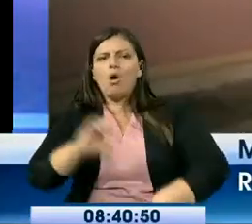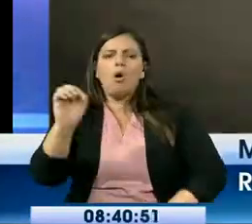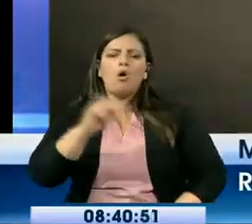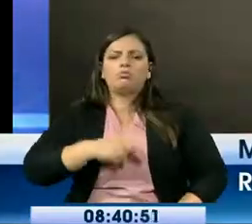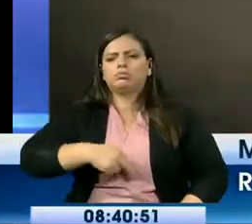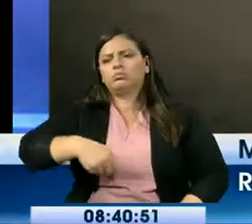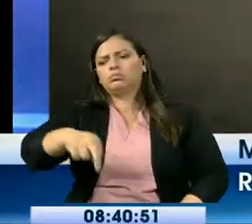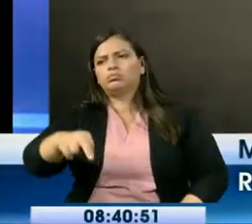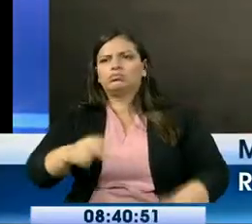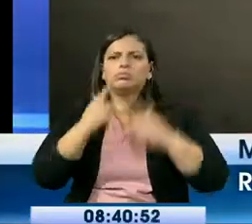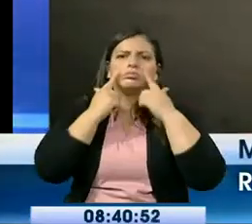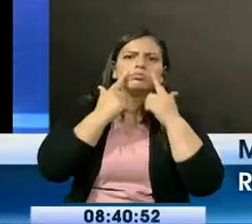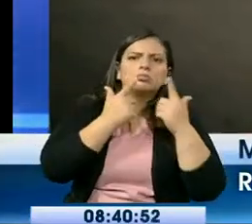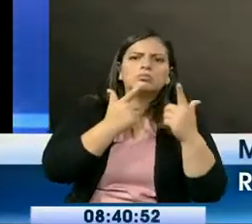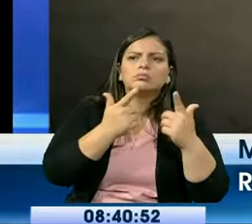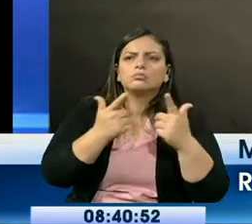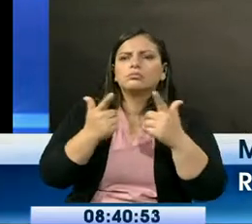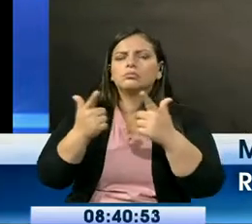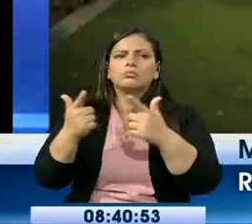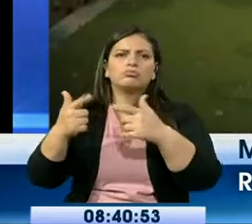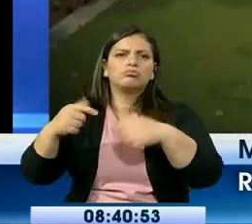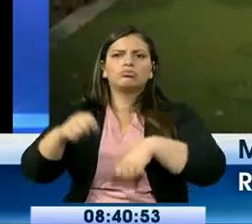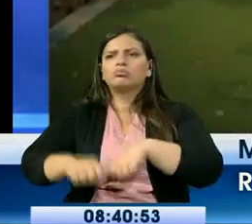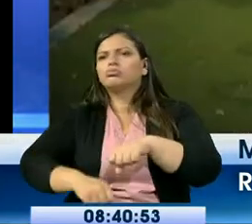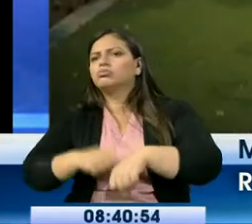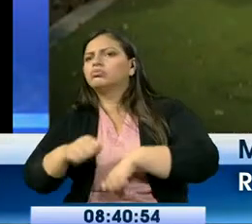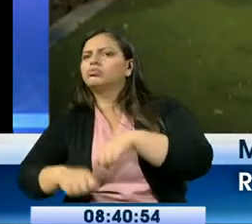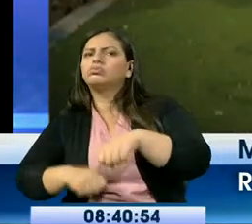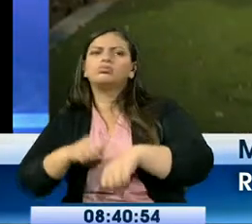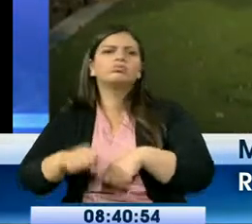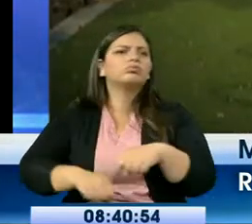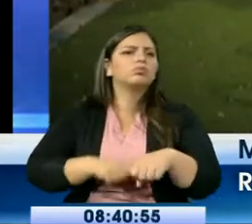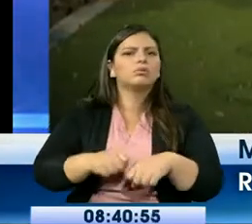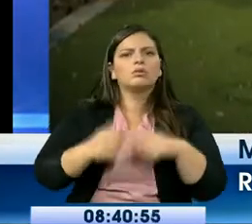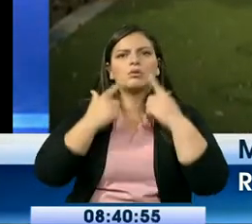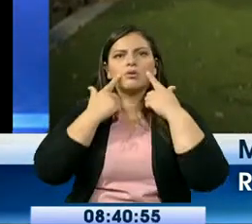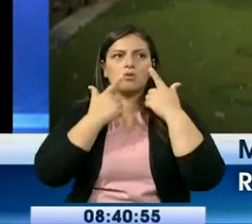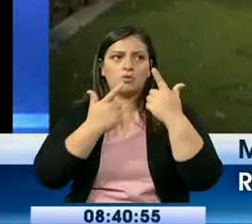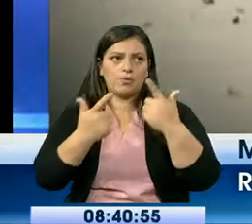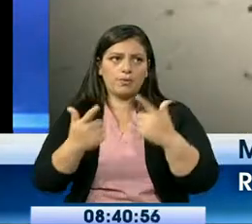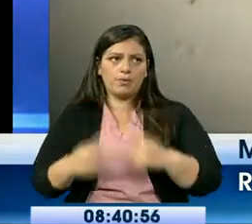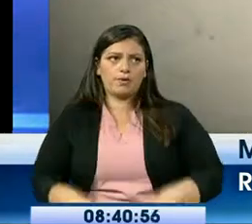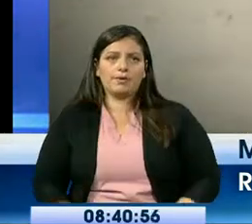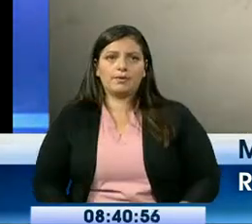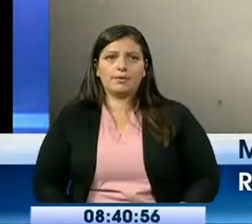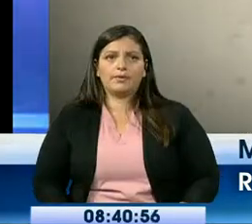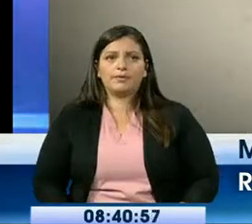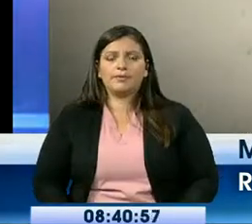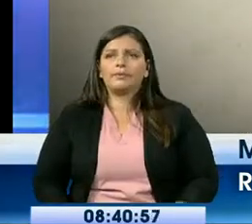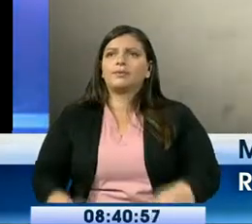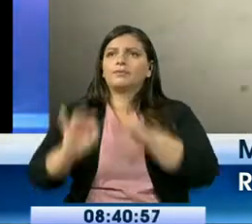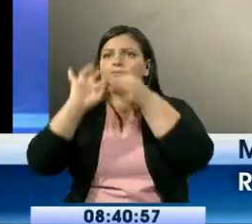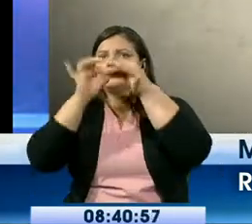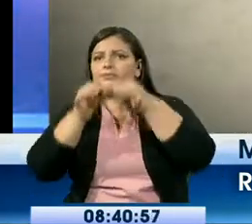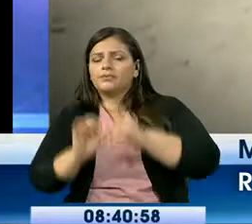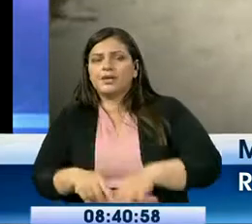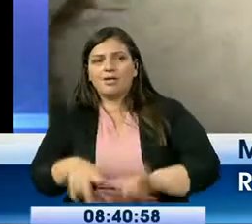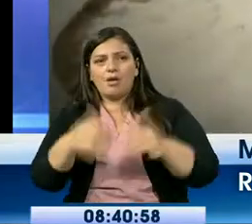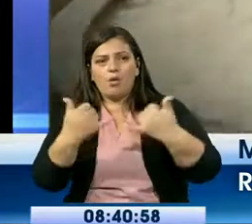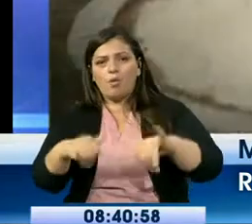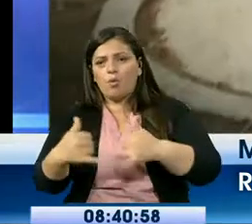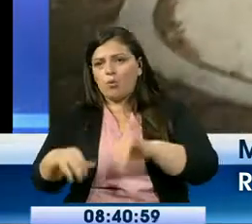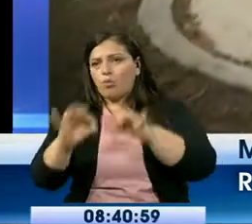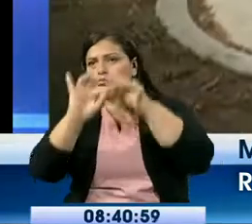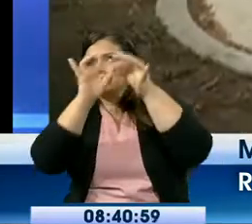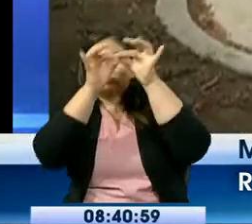coordinando con varias entidades para hacer el mantenimiento de los juegos mecánicos y de las luminarias Se coordina y se pone una cámara lo que es en este